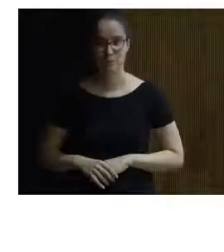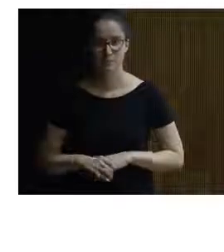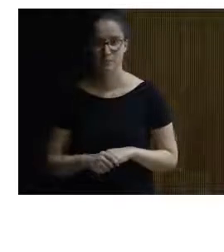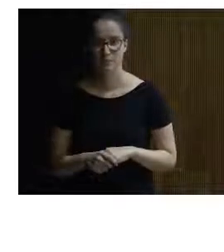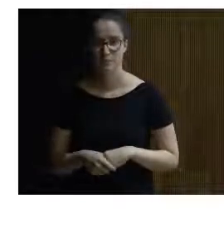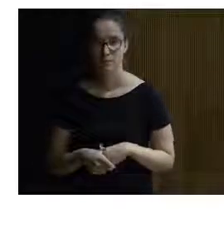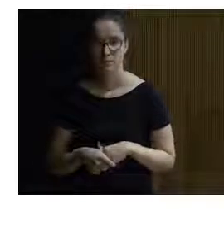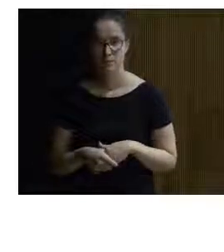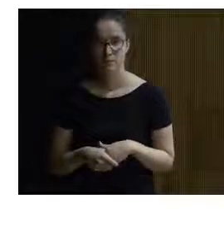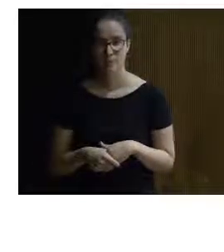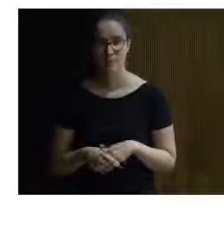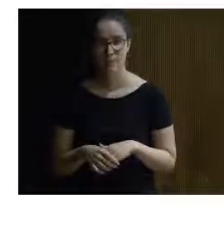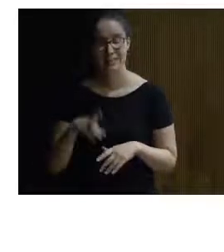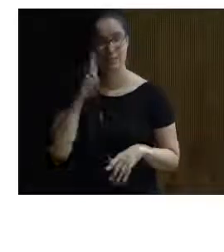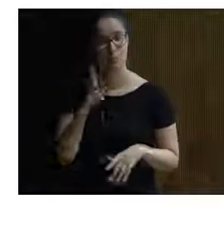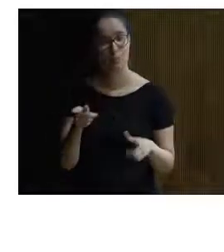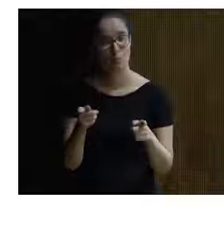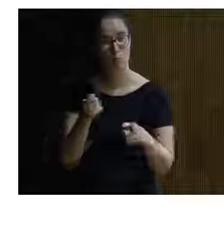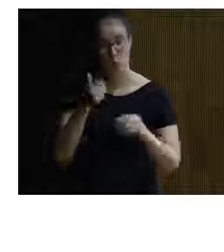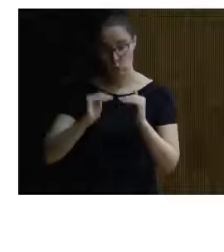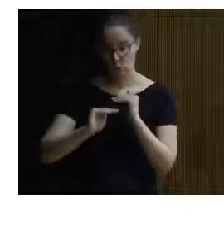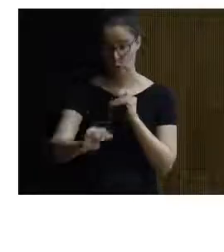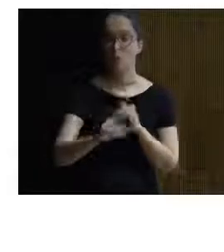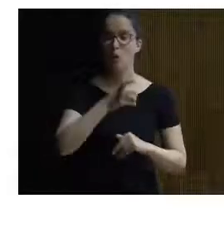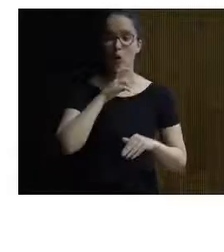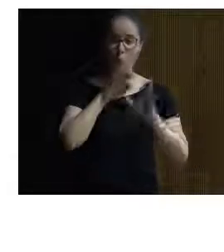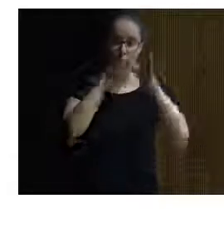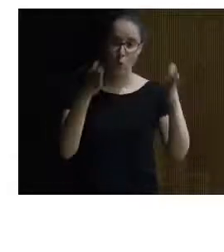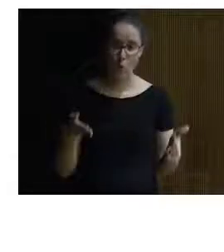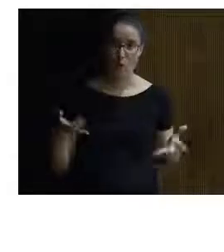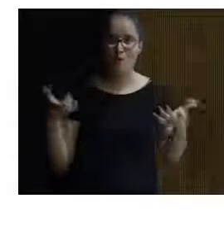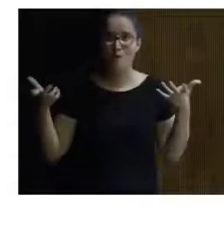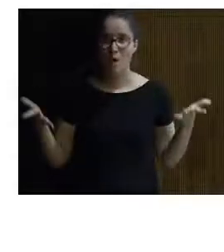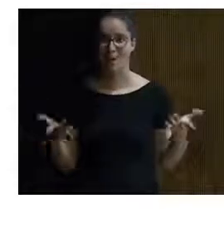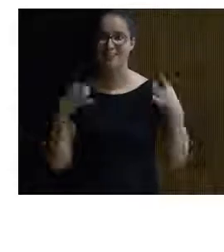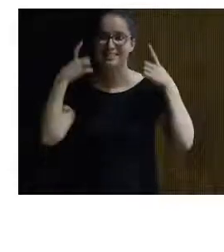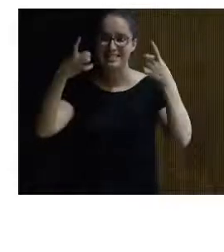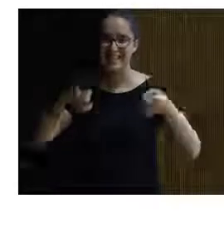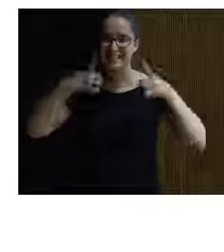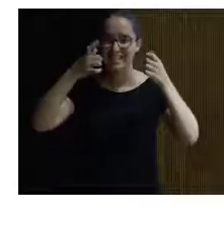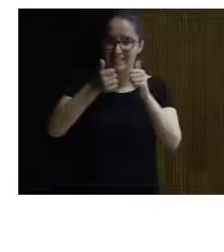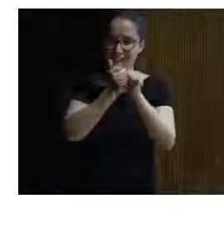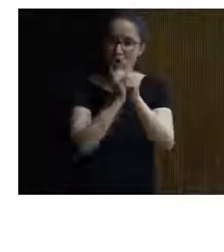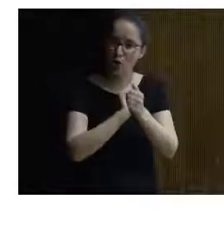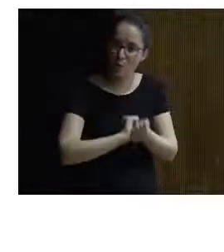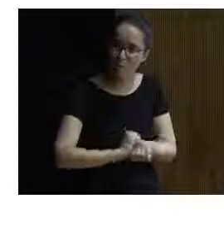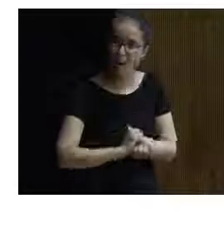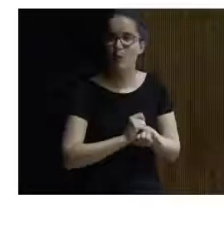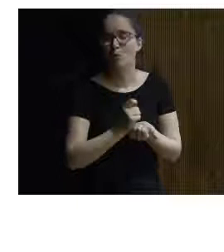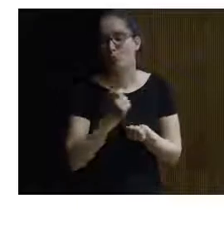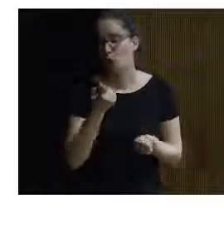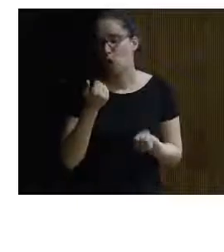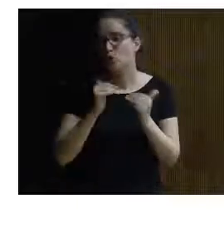se ve un poquito como es el pavimento de la cueva pues ahí se intenta reproducir un poco el